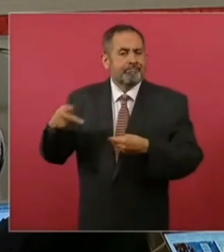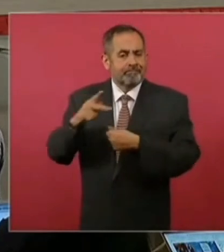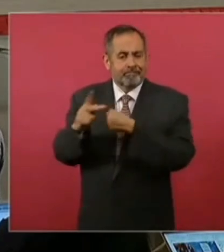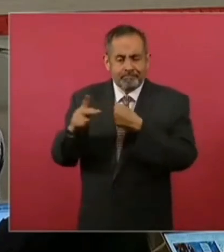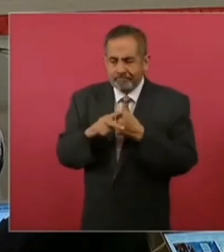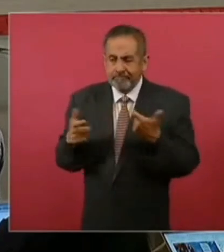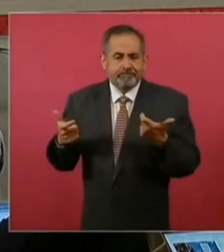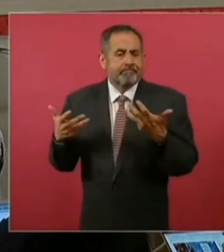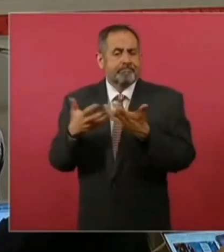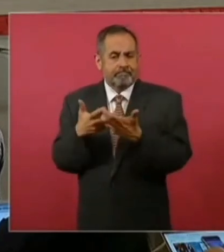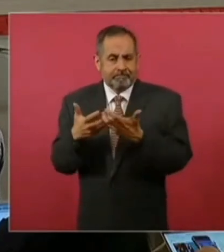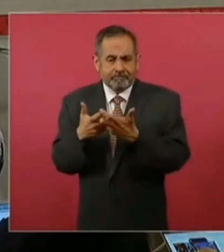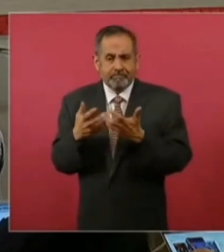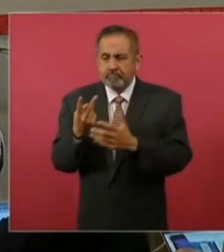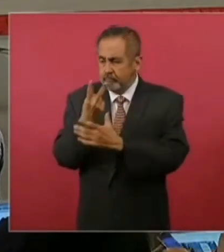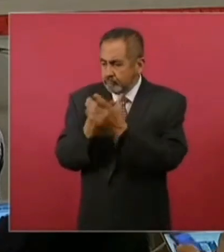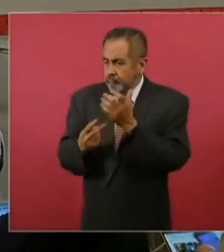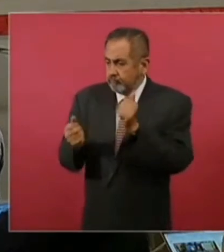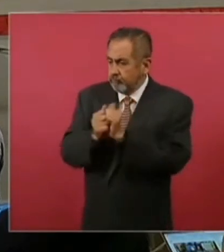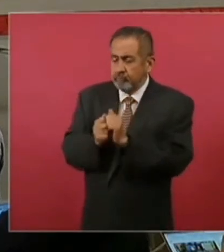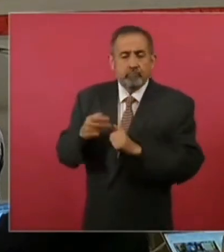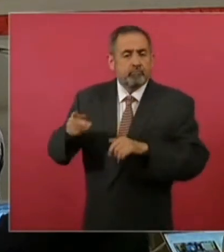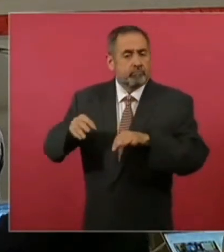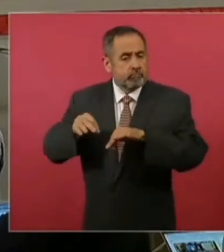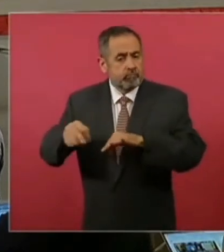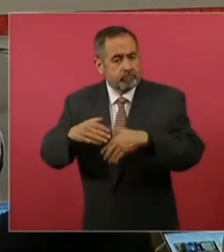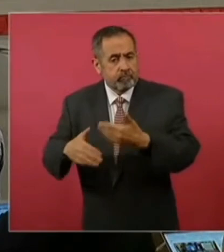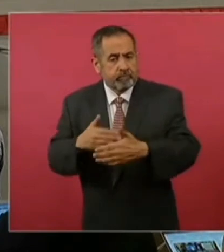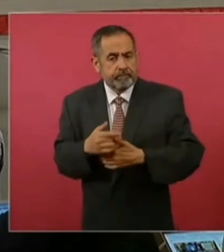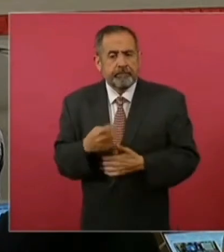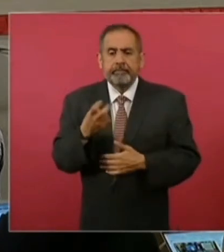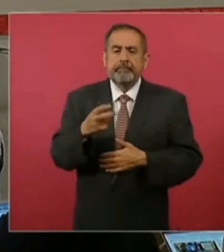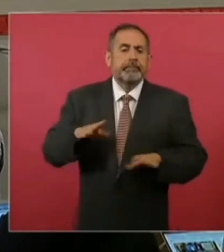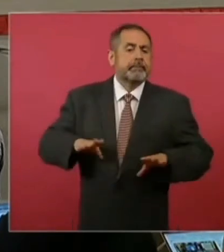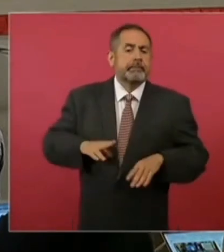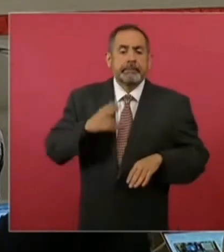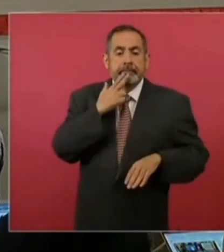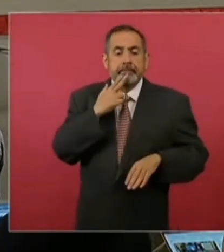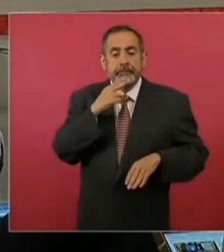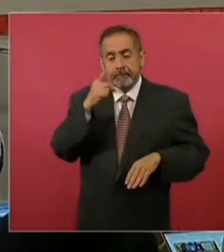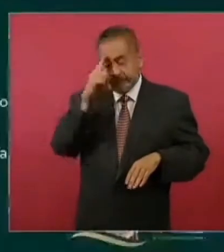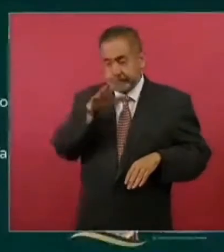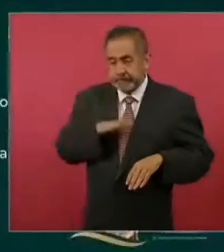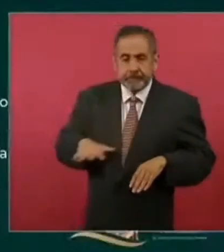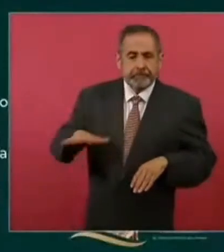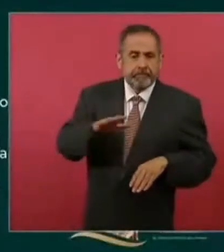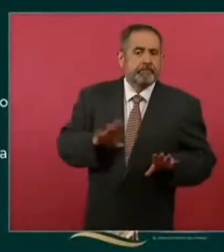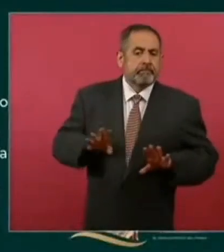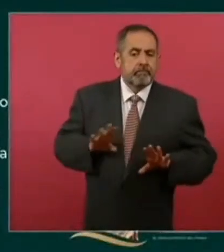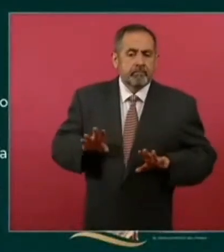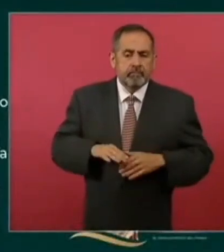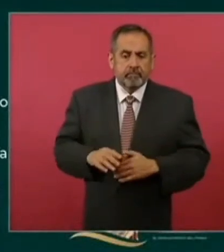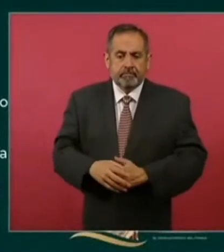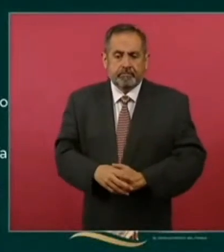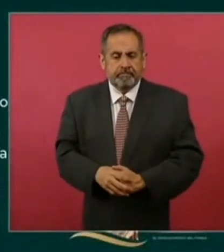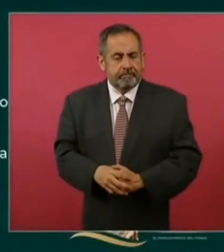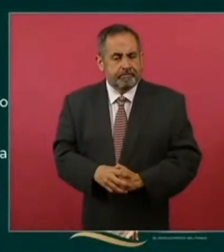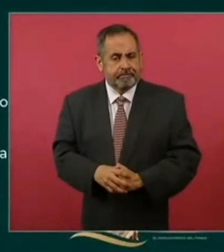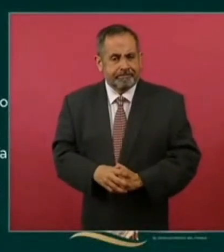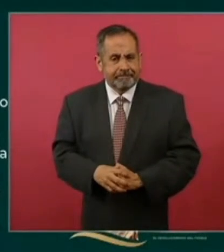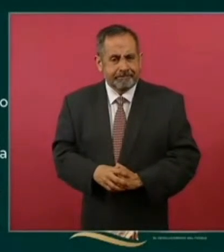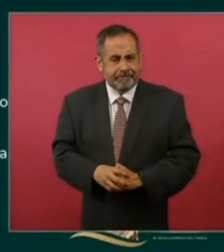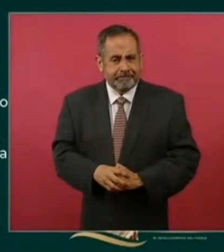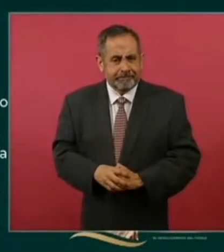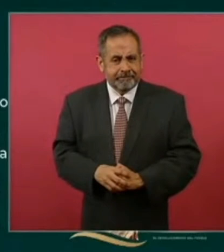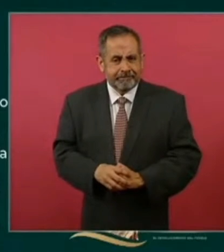países, están aportando su trabajo y eso nos va a convenir a todos porque vamos a tener a quién venderle, a quién comprarle más barato